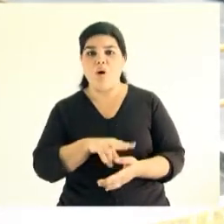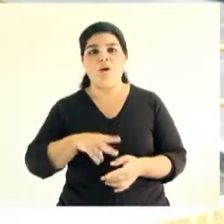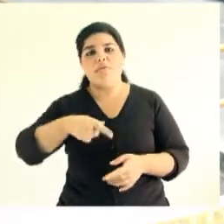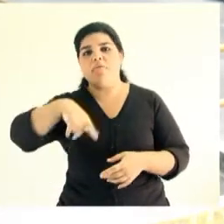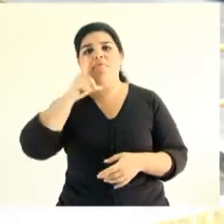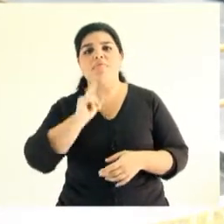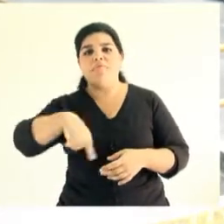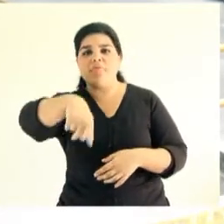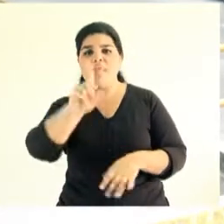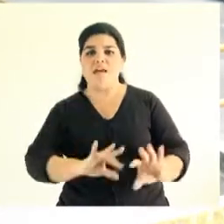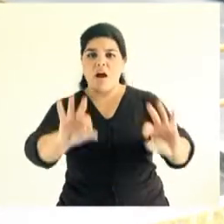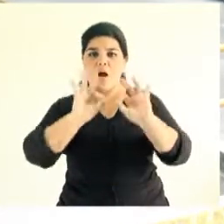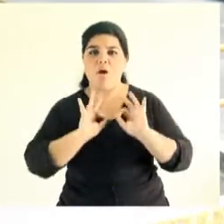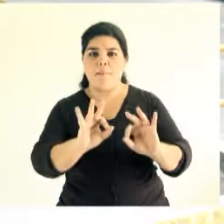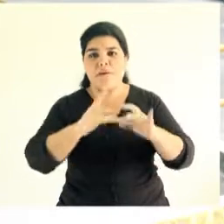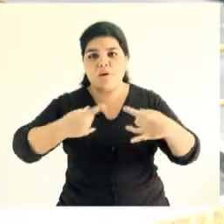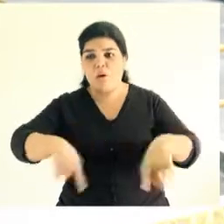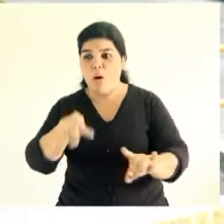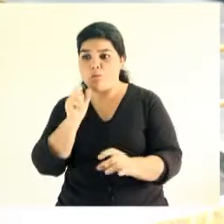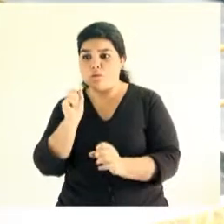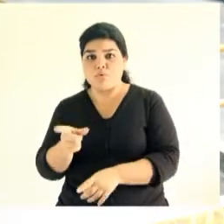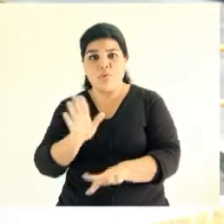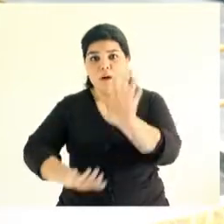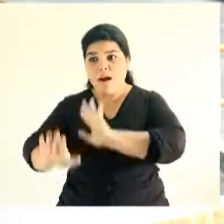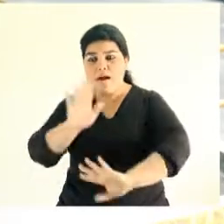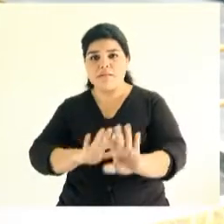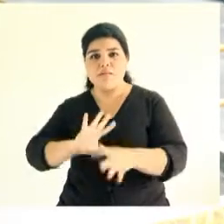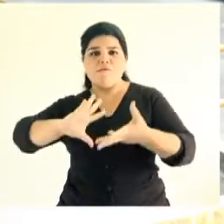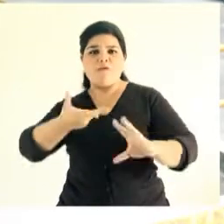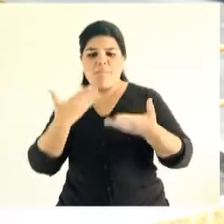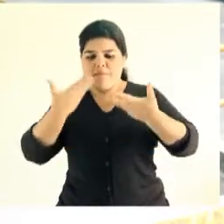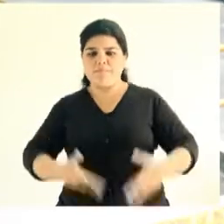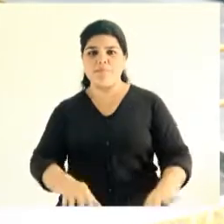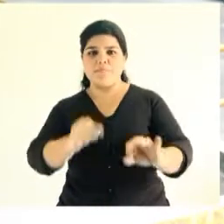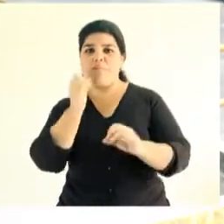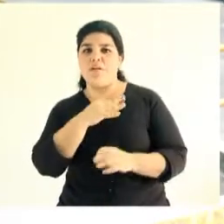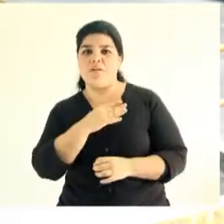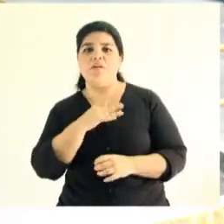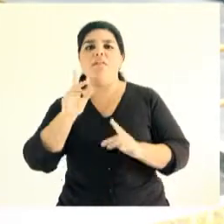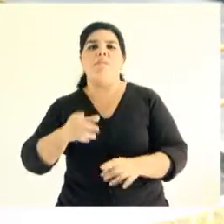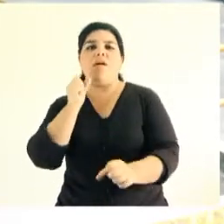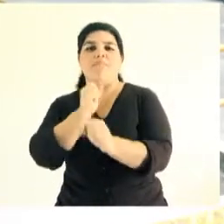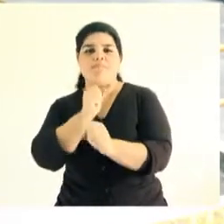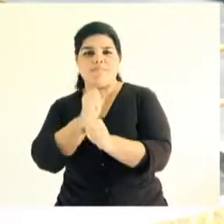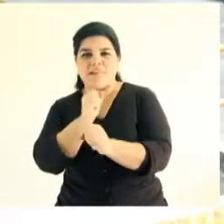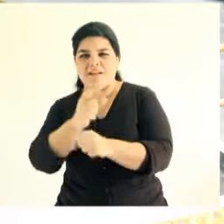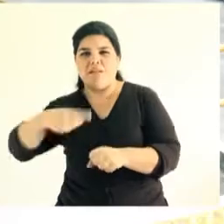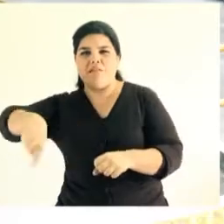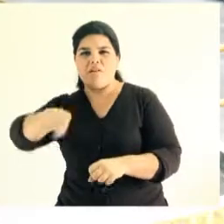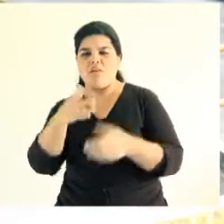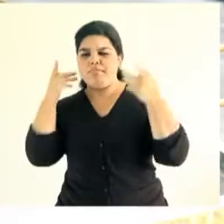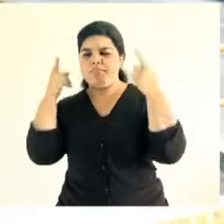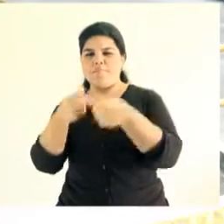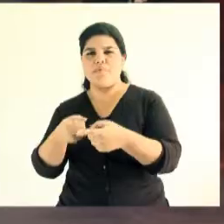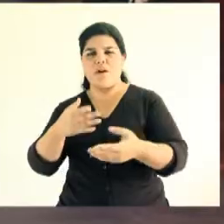durante todo el día, donde la persona hace sus cosas particulares y teniendo en cuenta esas situaciones particulares y las laborales nosotros